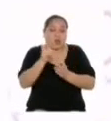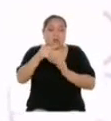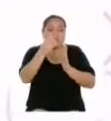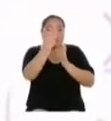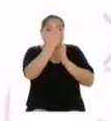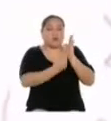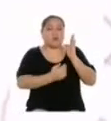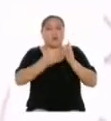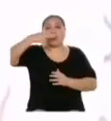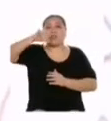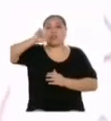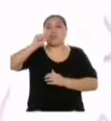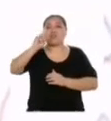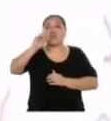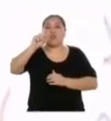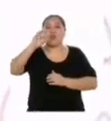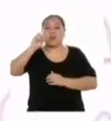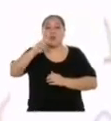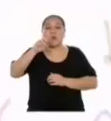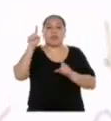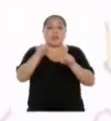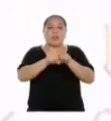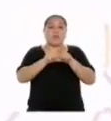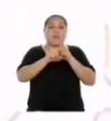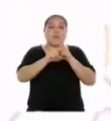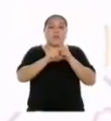hagan un histograma y un polígono de frecuencias para el consumo de agua.